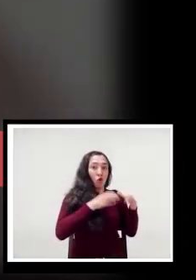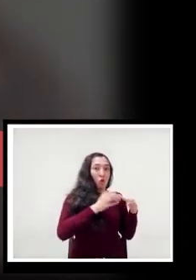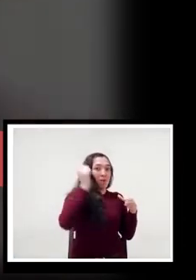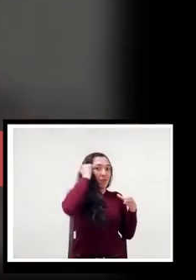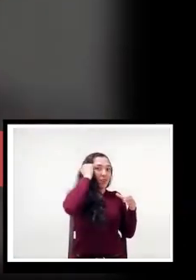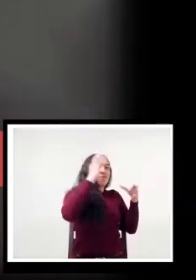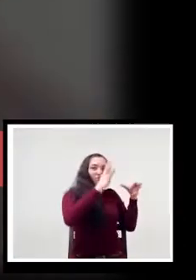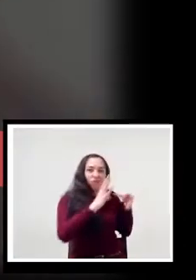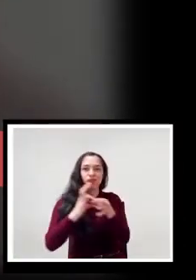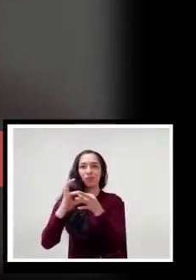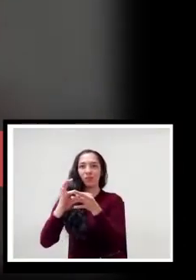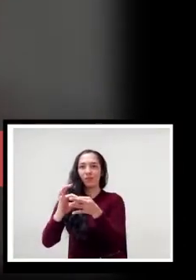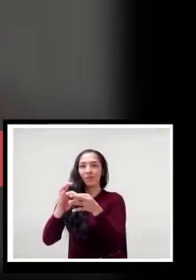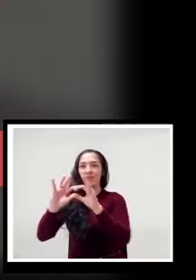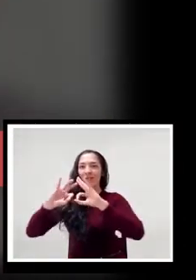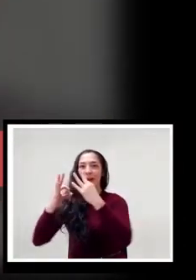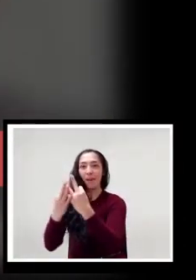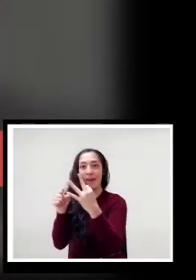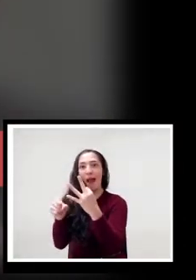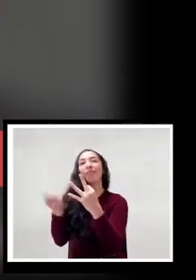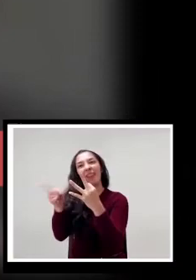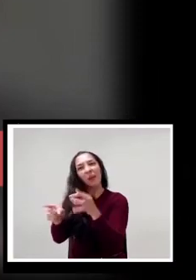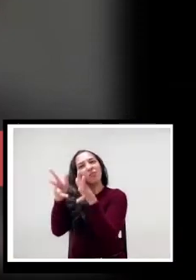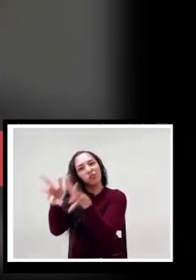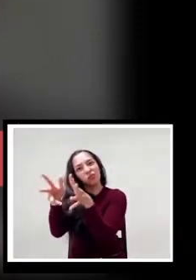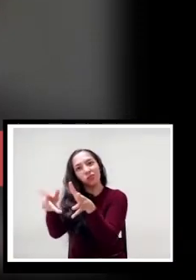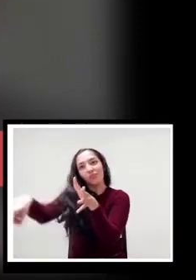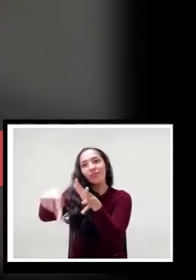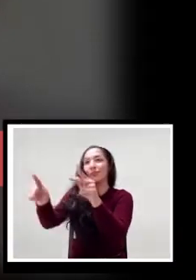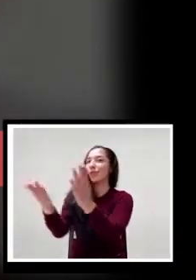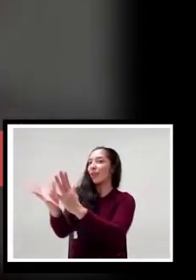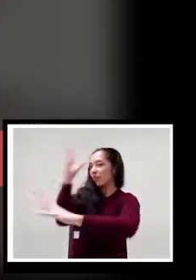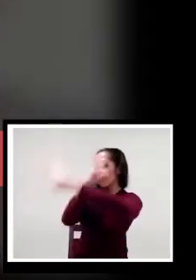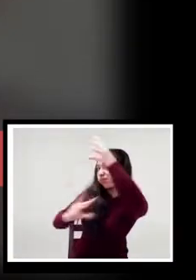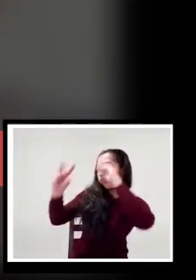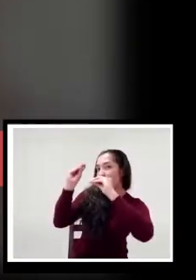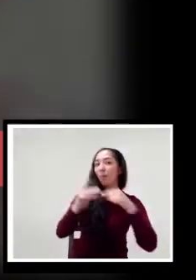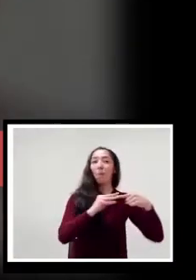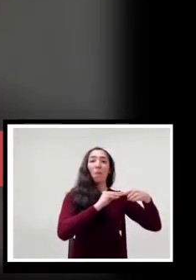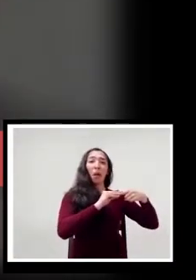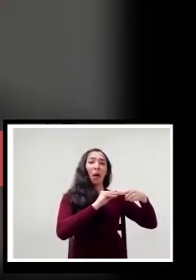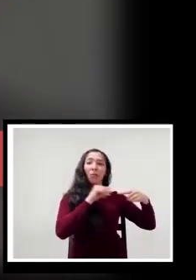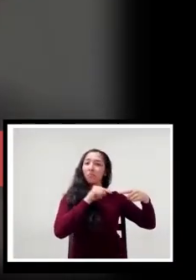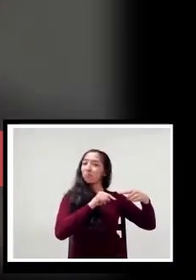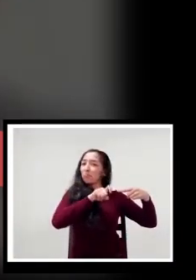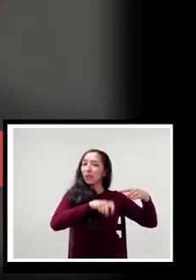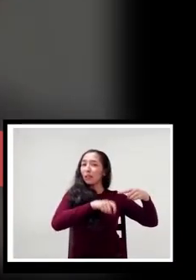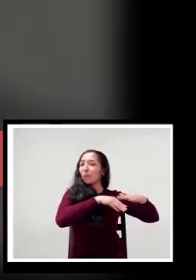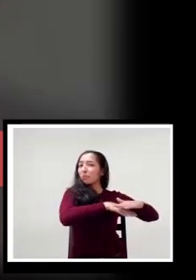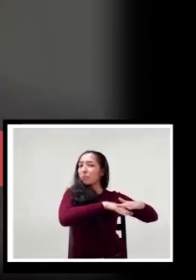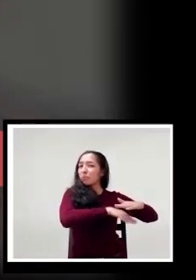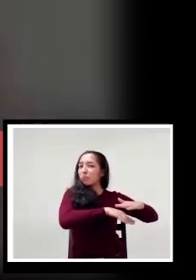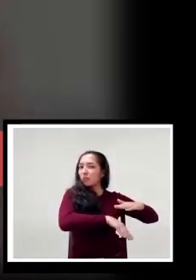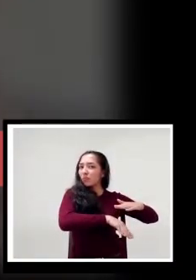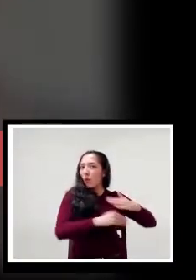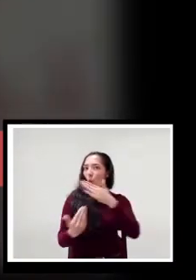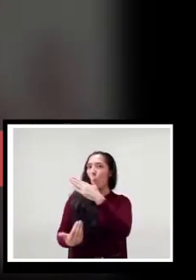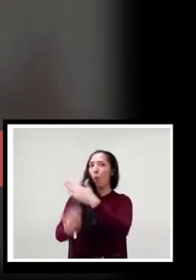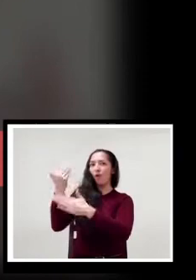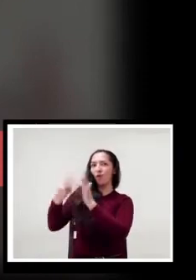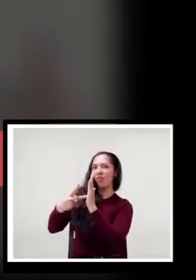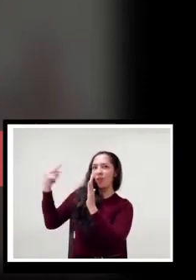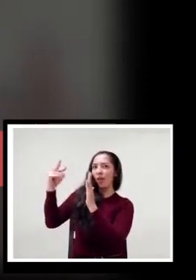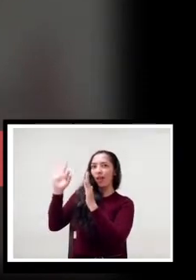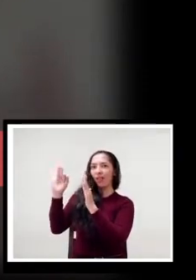los procesos de enseñanza-aprendizaje. Los marcadores se guardan en el cajón y se